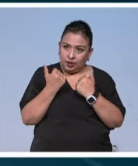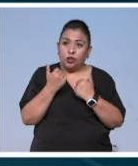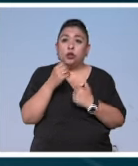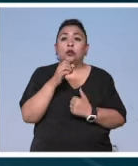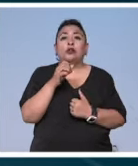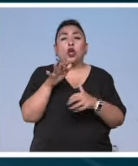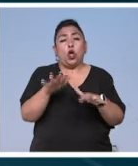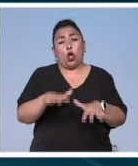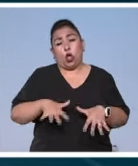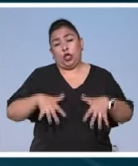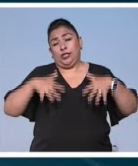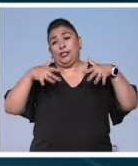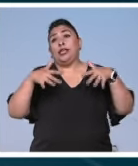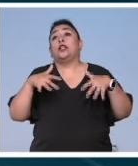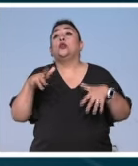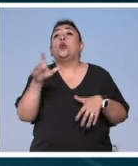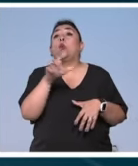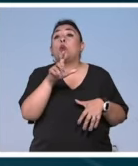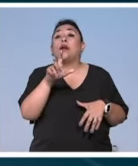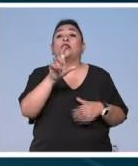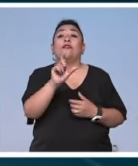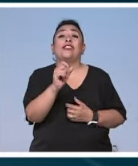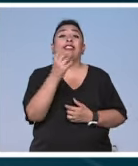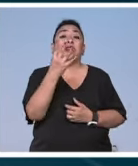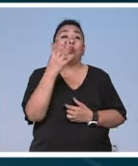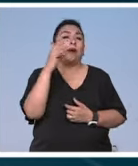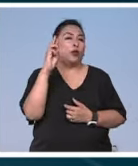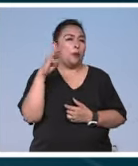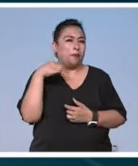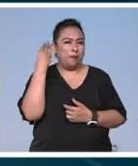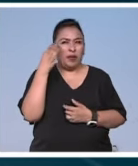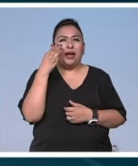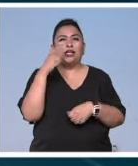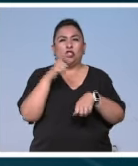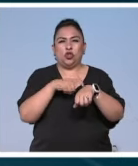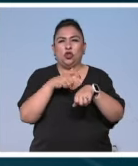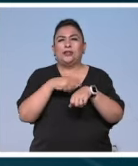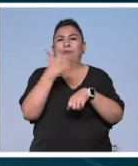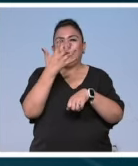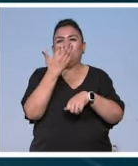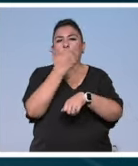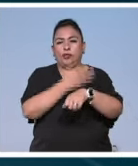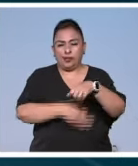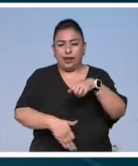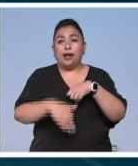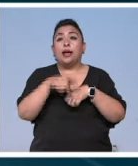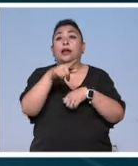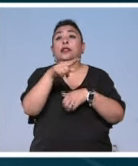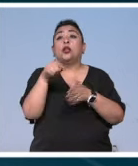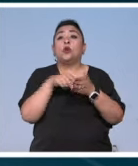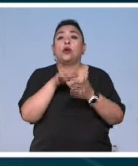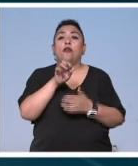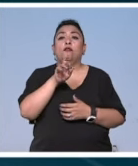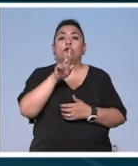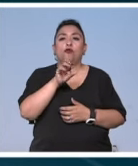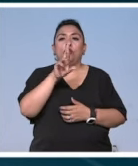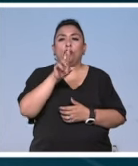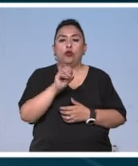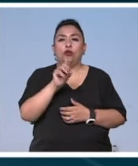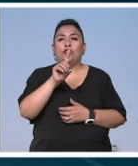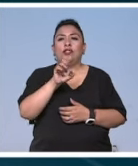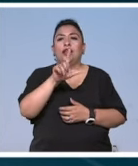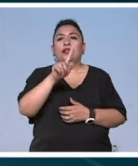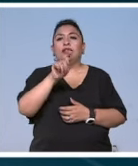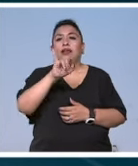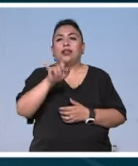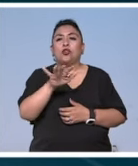súper concierto que vamos a tener este próximo 24 de marzo en punto de las 5 de la tarde en el foro del tejedor de